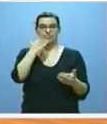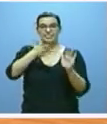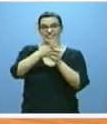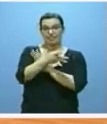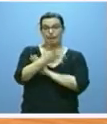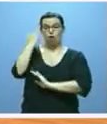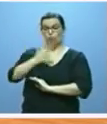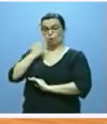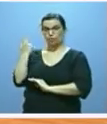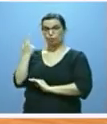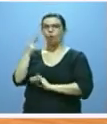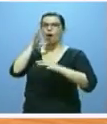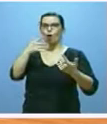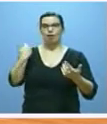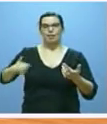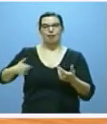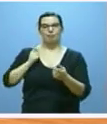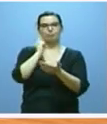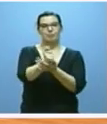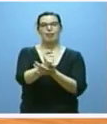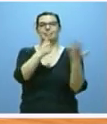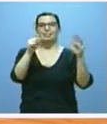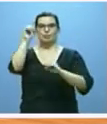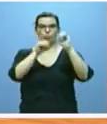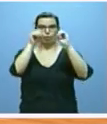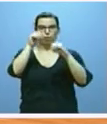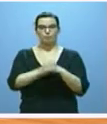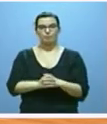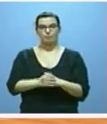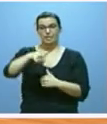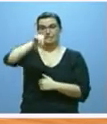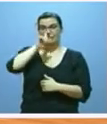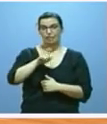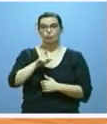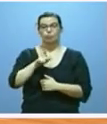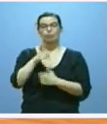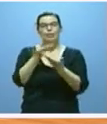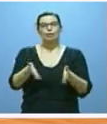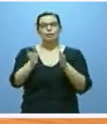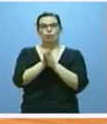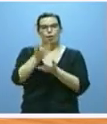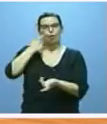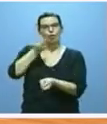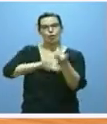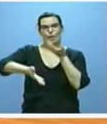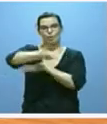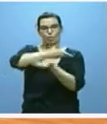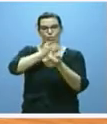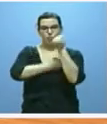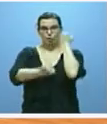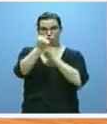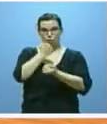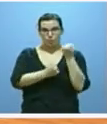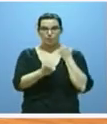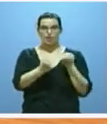60% de aquella cantidad. En 2017, el conjunto de la cooperación económica con las entidades locales, la